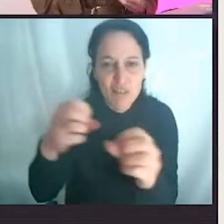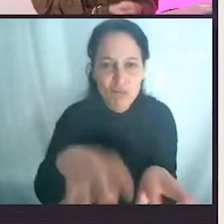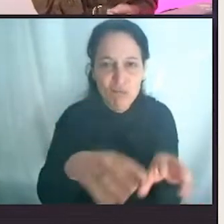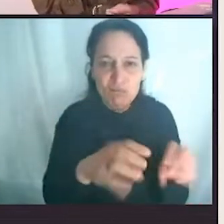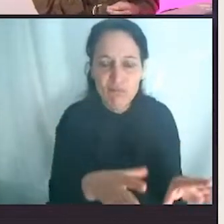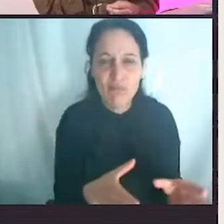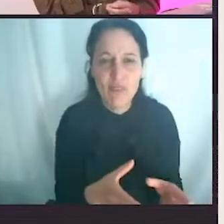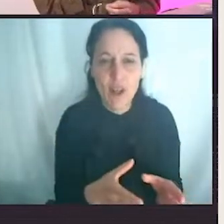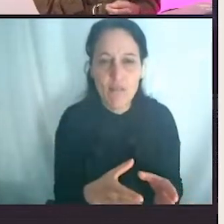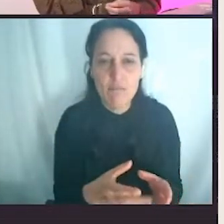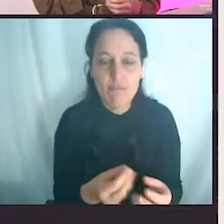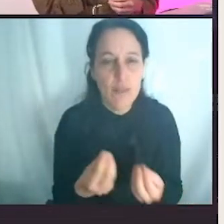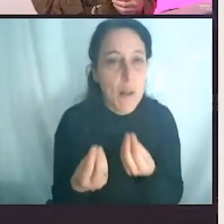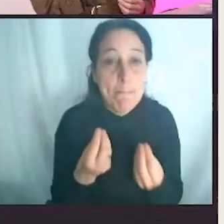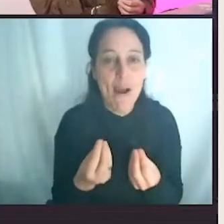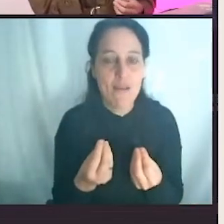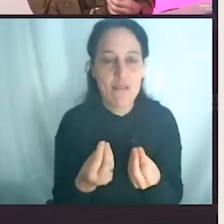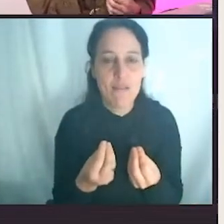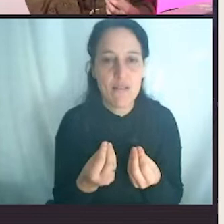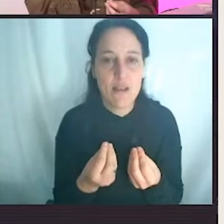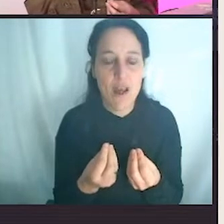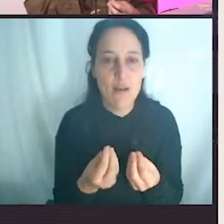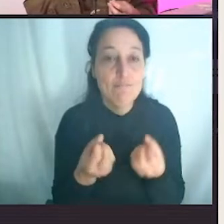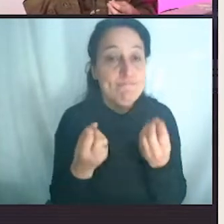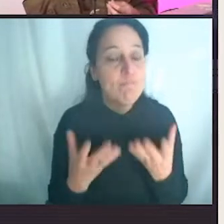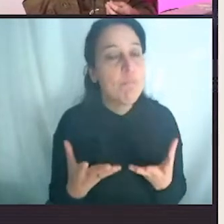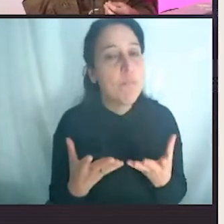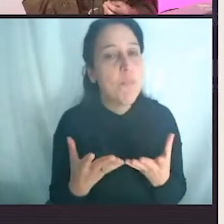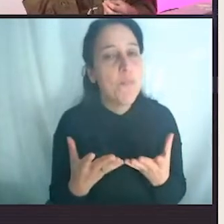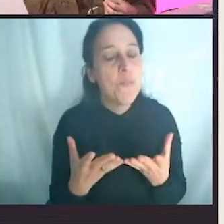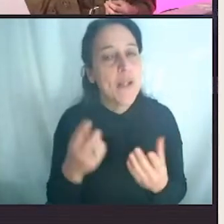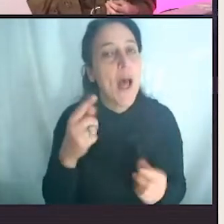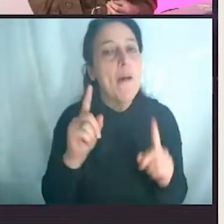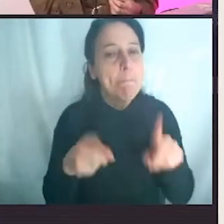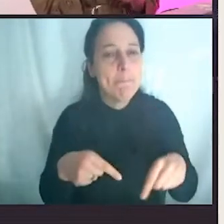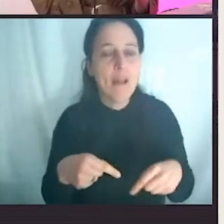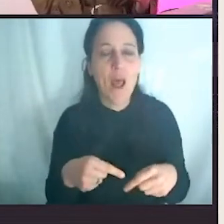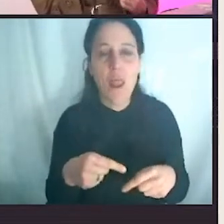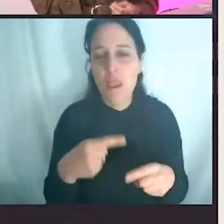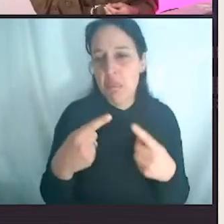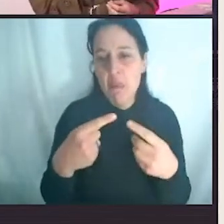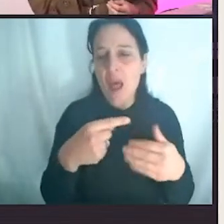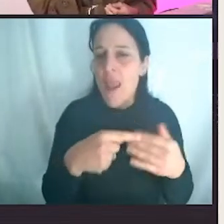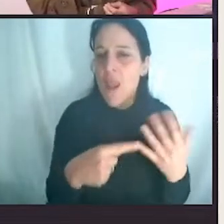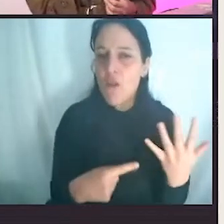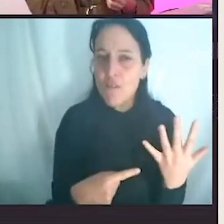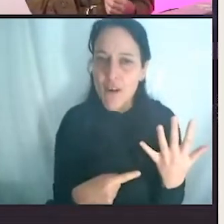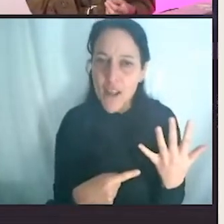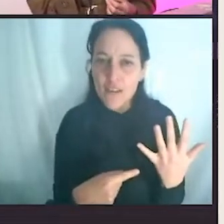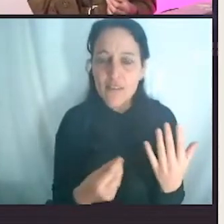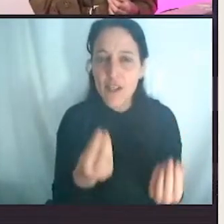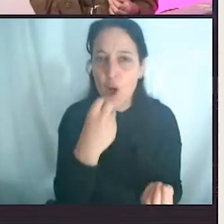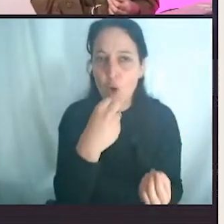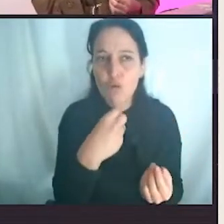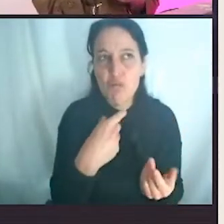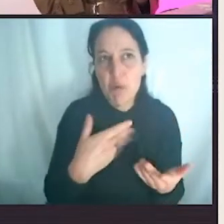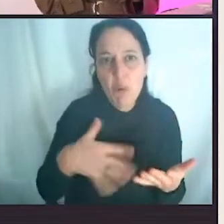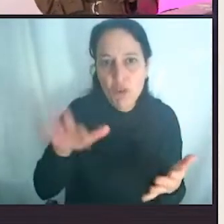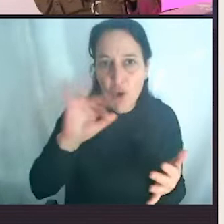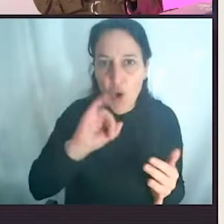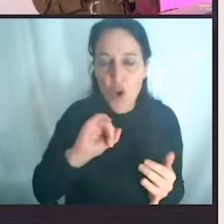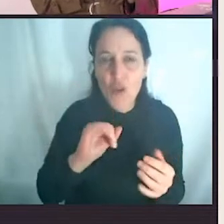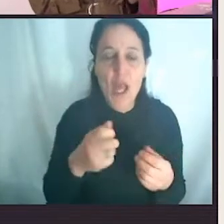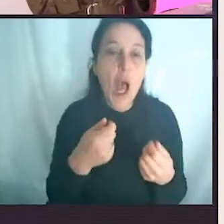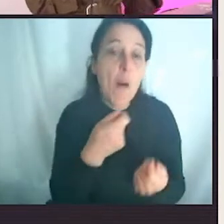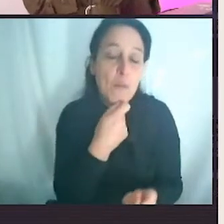todos esos materiales que consumimos diariamente? Y ese material que más me preocupaba era el plástico. Y así como